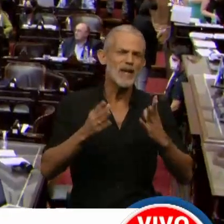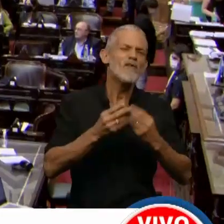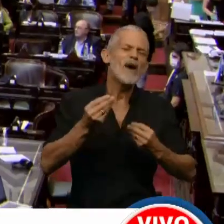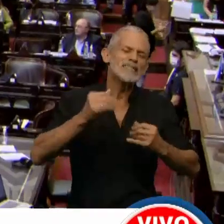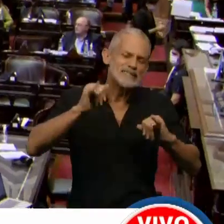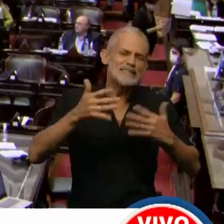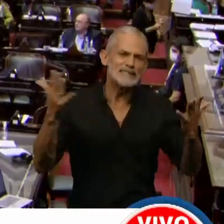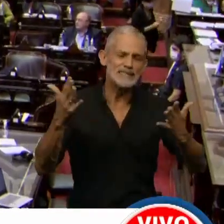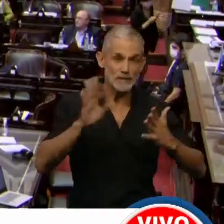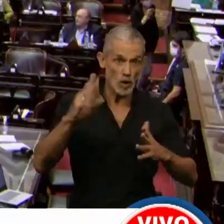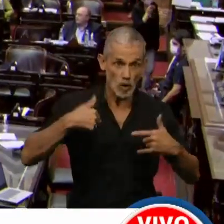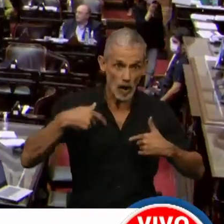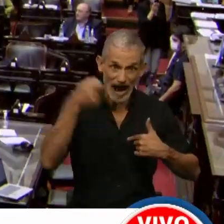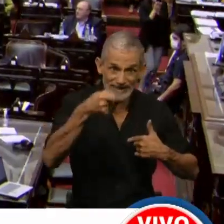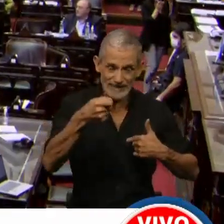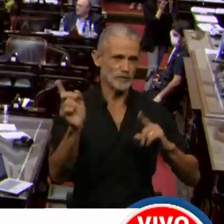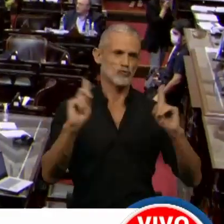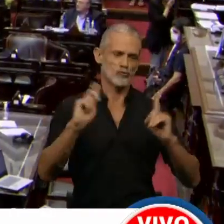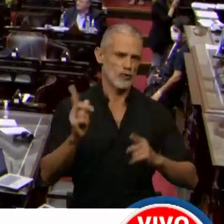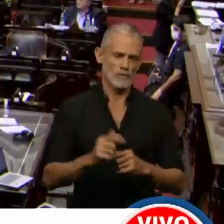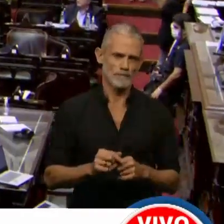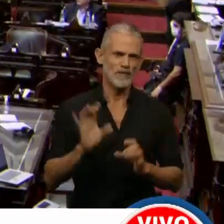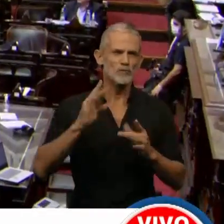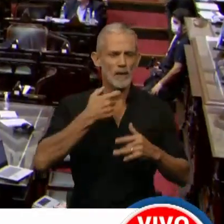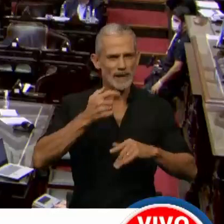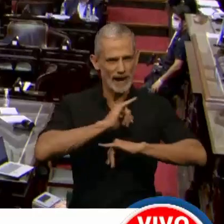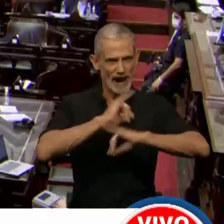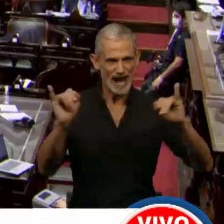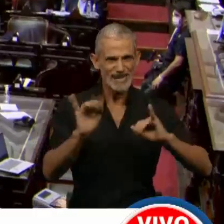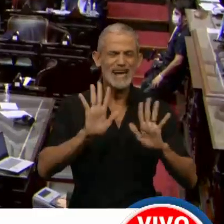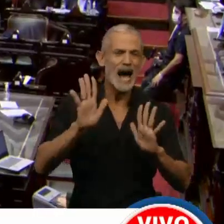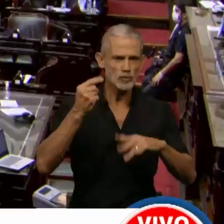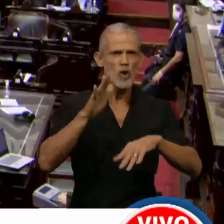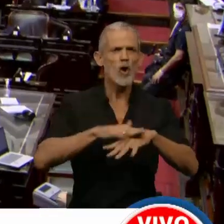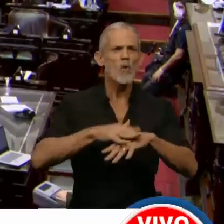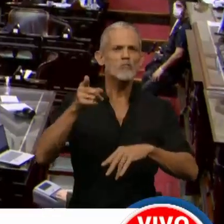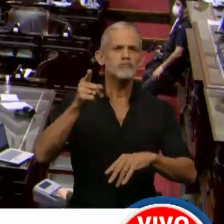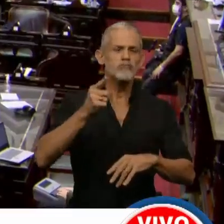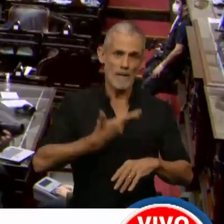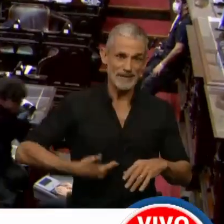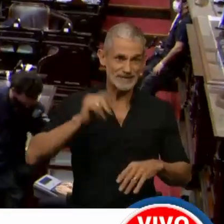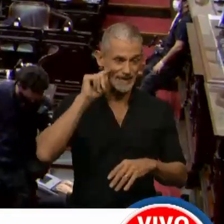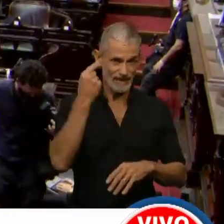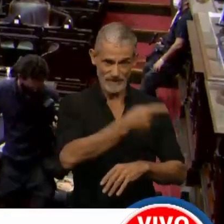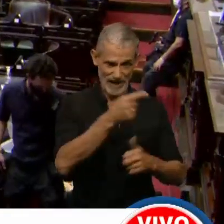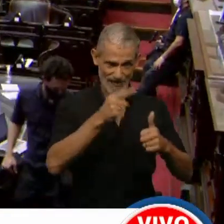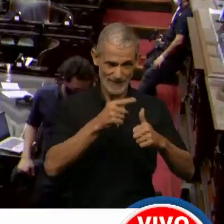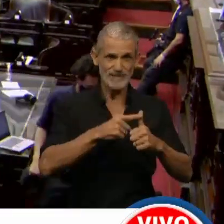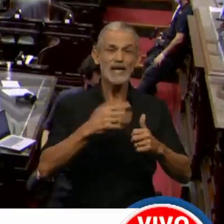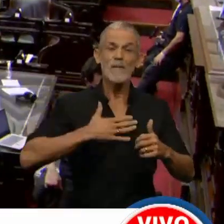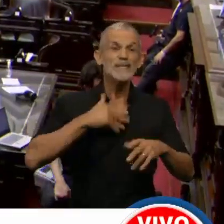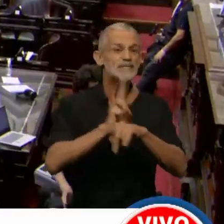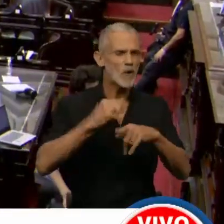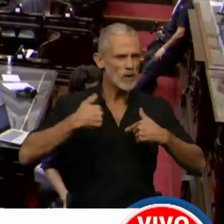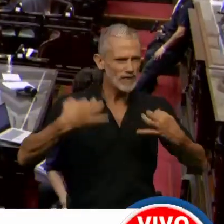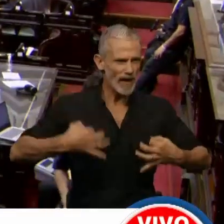nosotros lo que no somos es asesinos. Simplemente quiero decir a lo responsable al presidente de la República, de mi